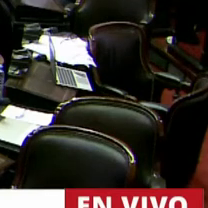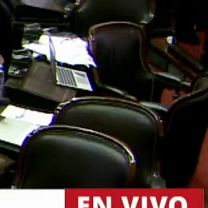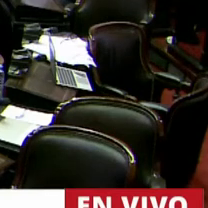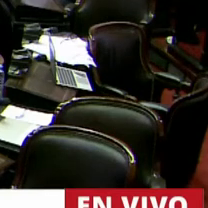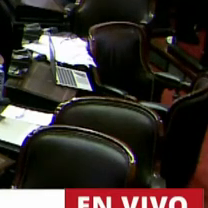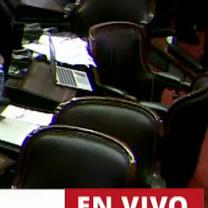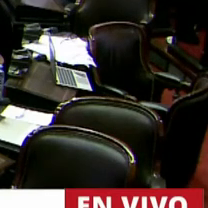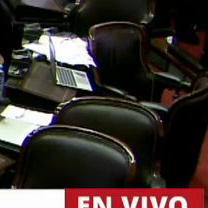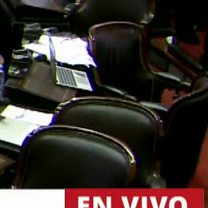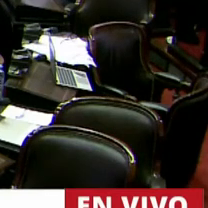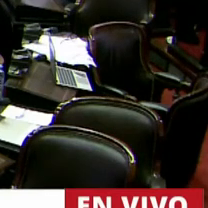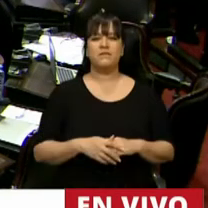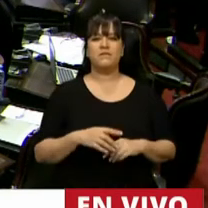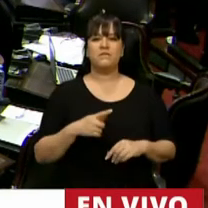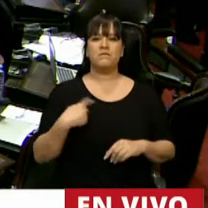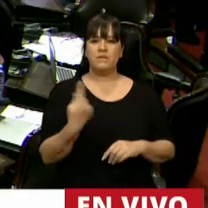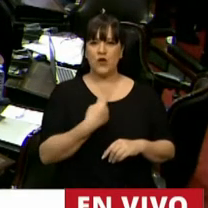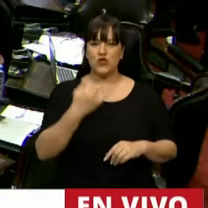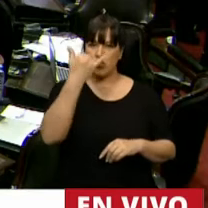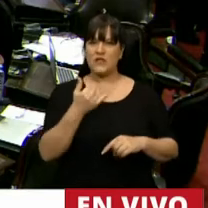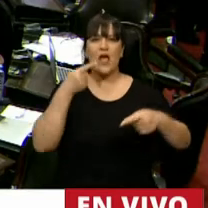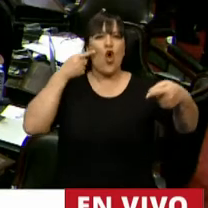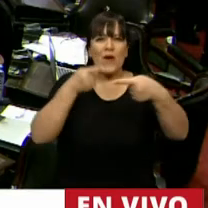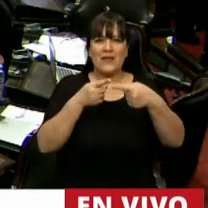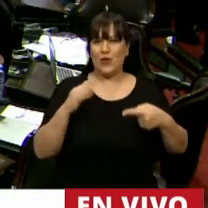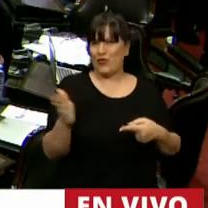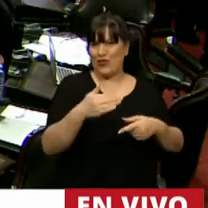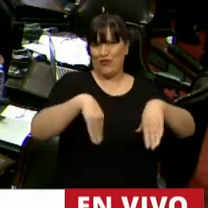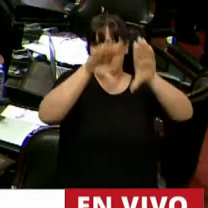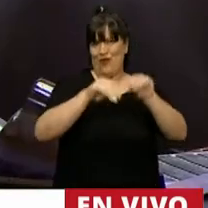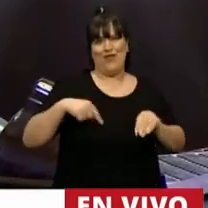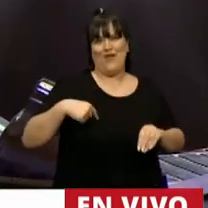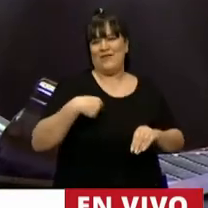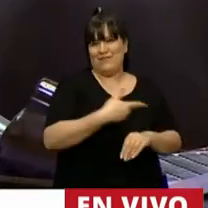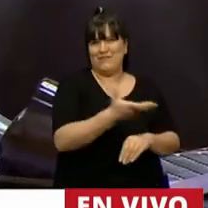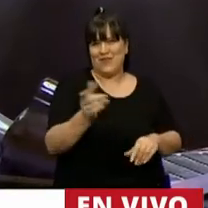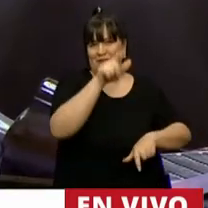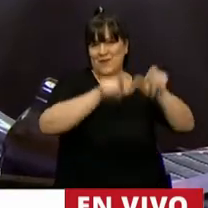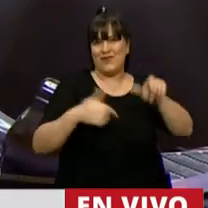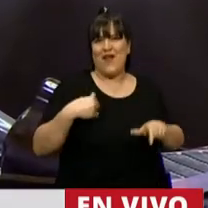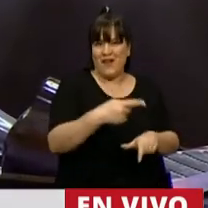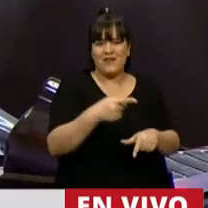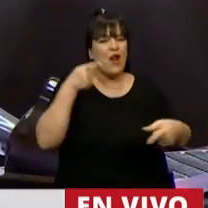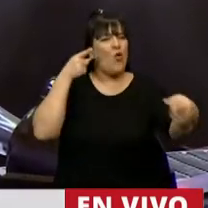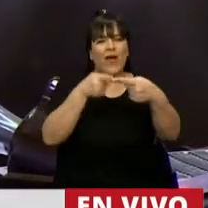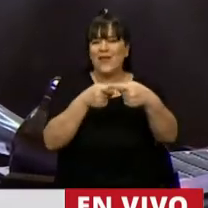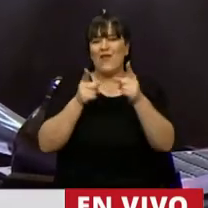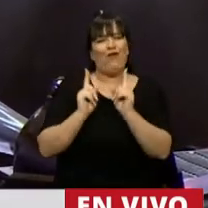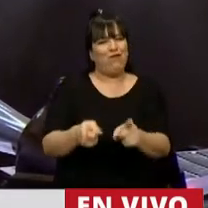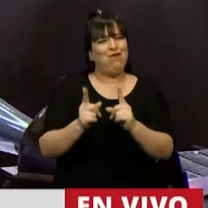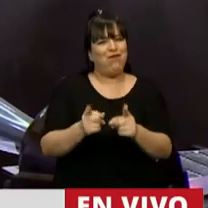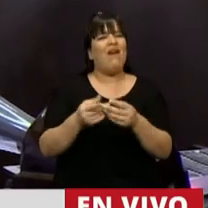Si hay un objetivo que tenemos todos los argentinos, y es un objetivo permanente, es la